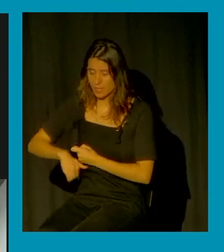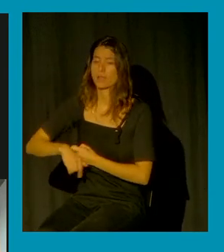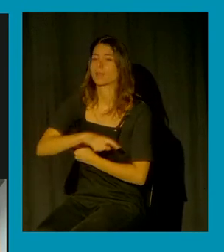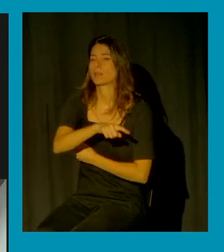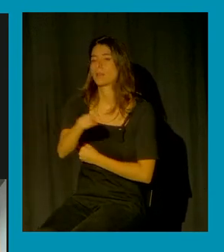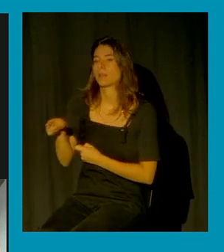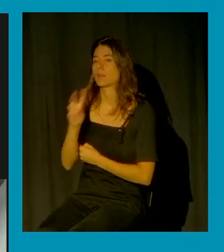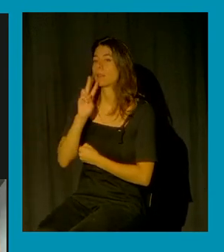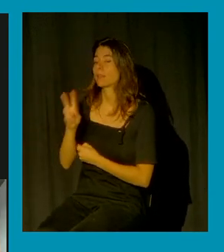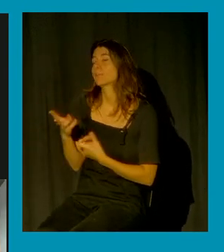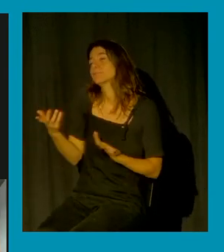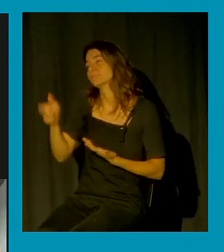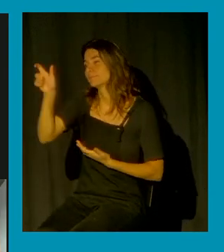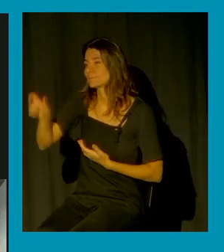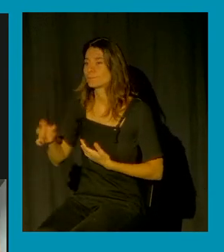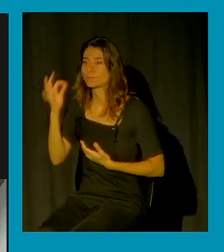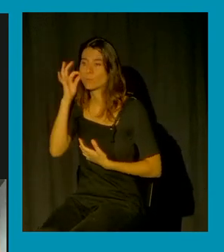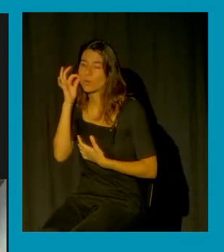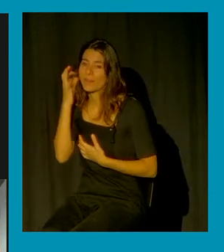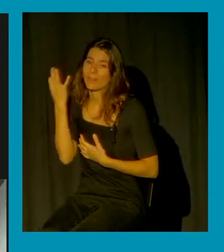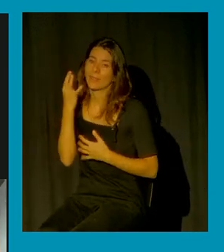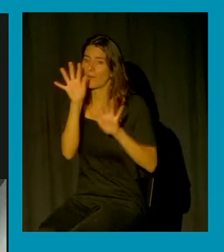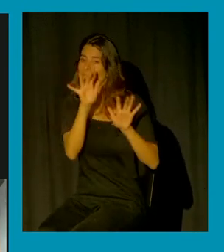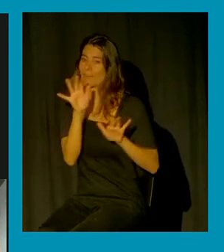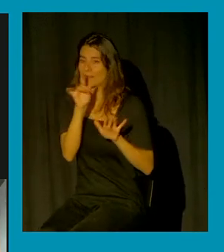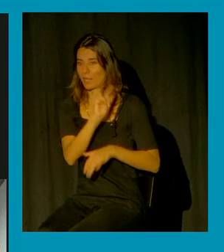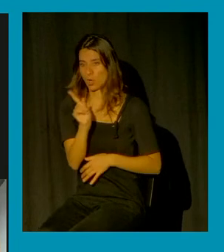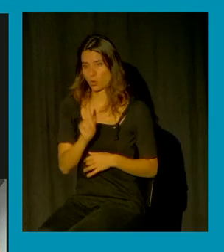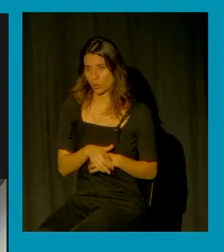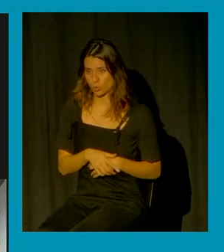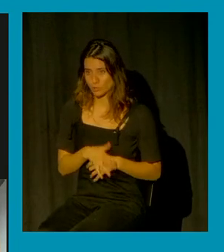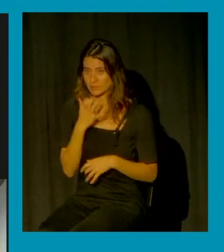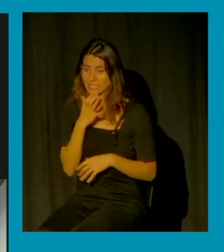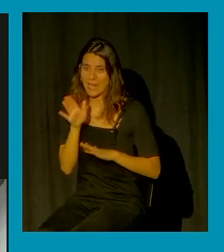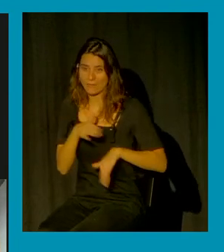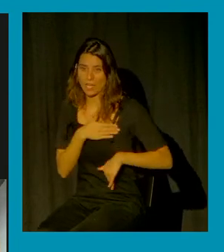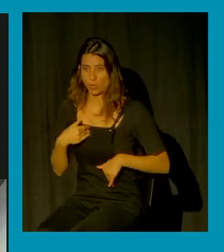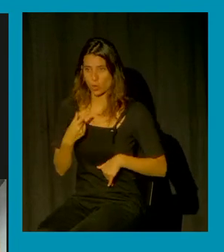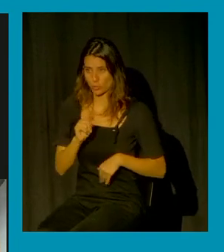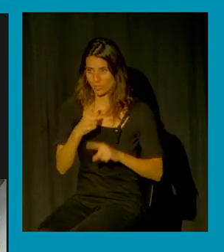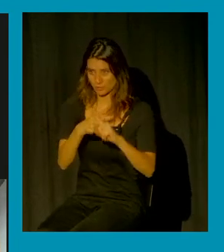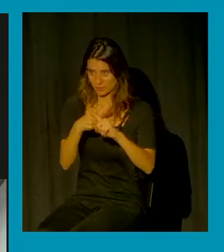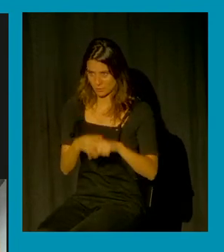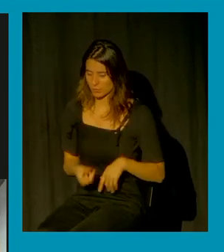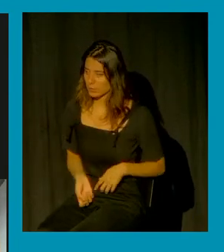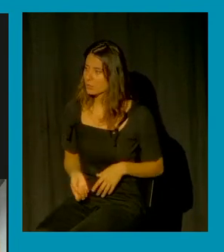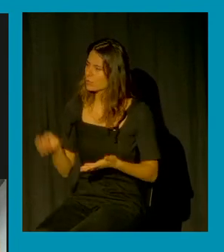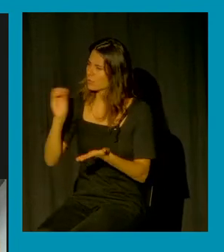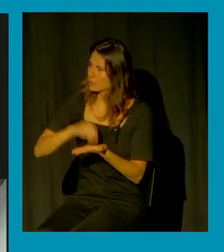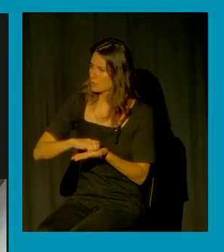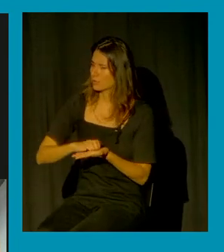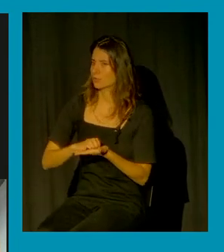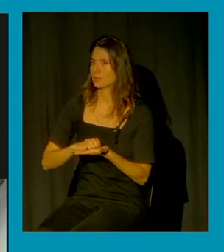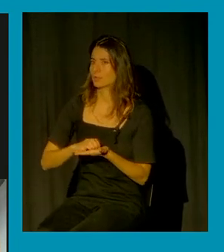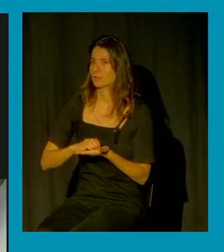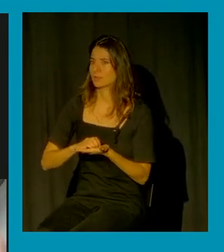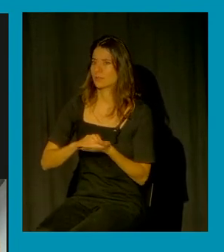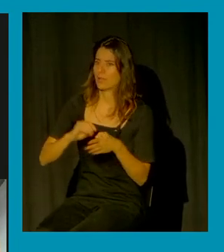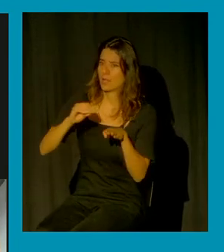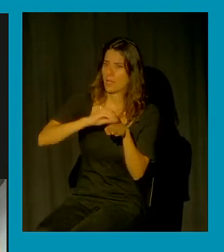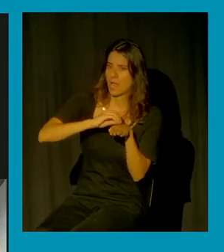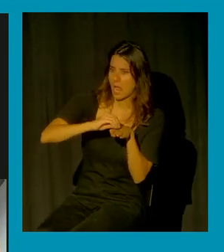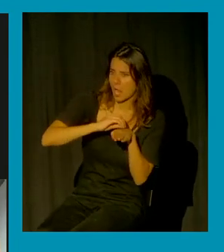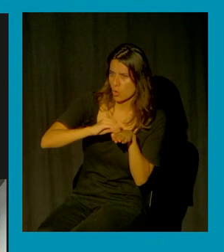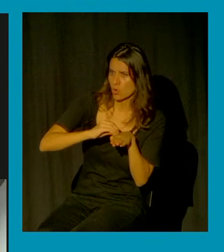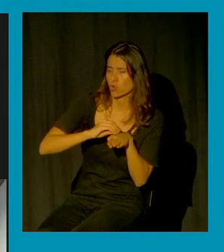un hombre no deberían coquetear con ellos y volvemos a mezclar aquí la idea de la sexualidad con la idea del alcohol en un